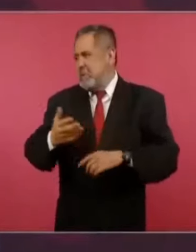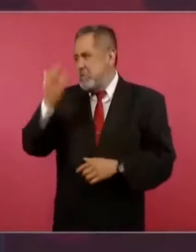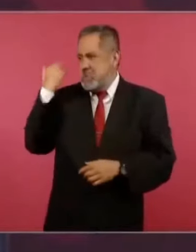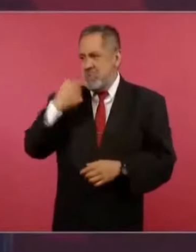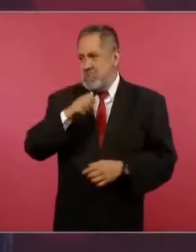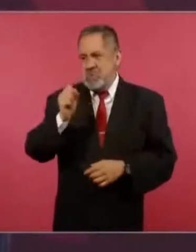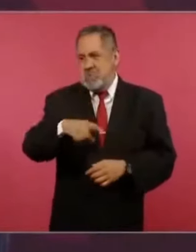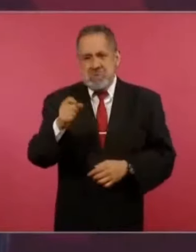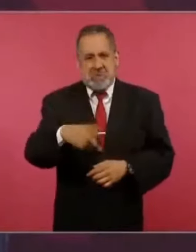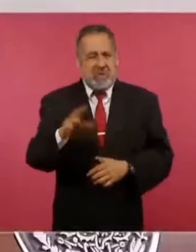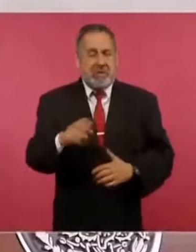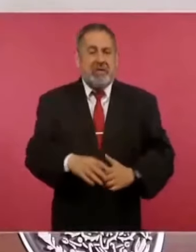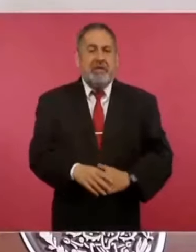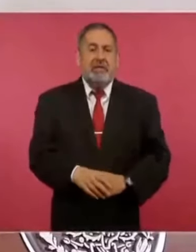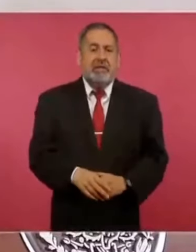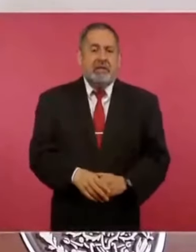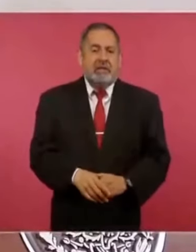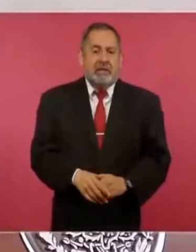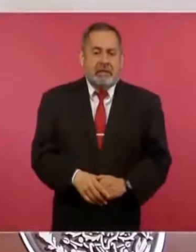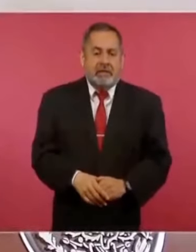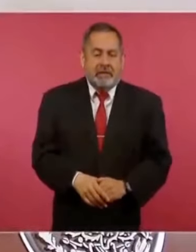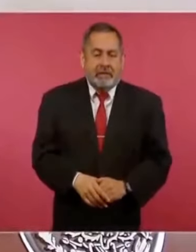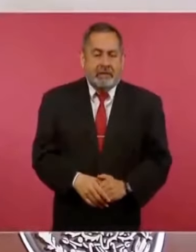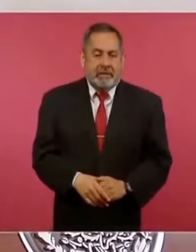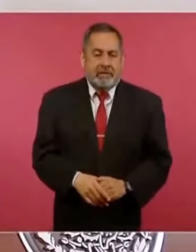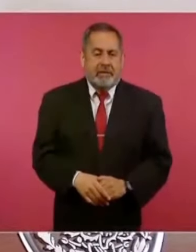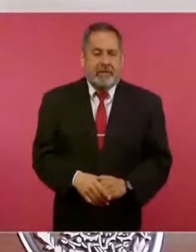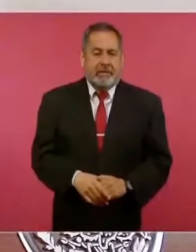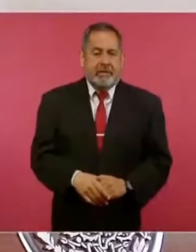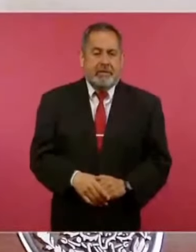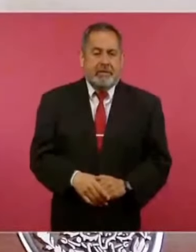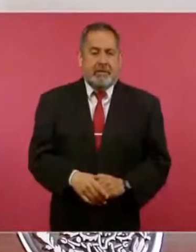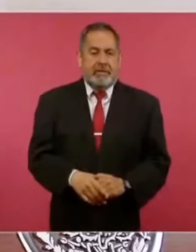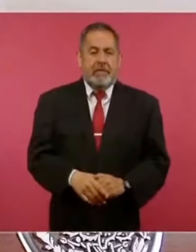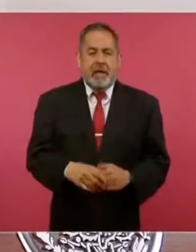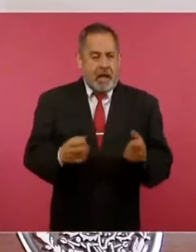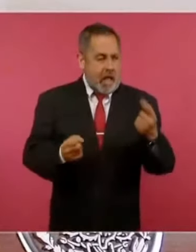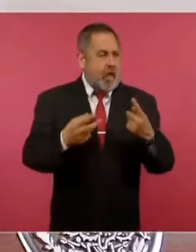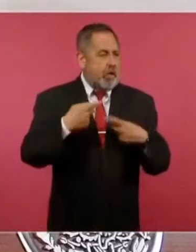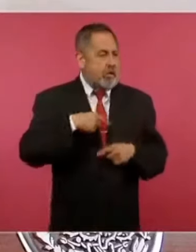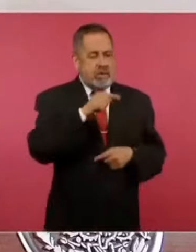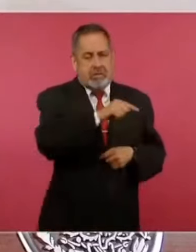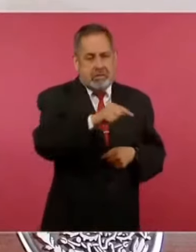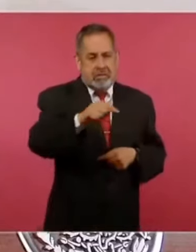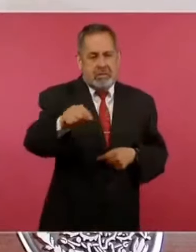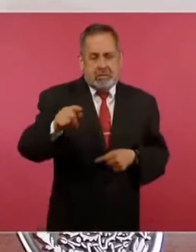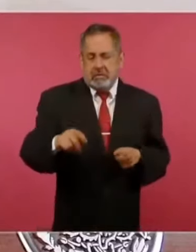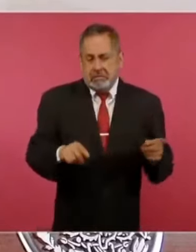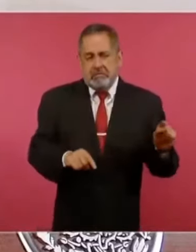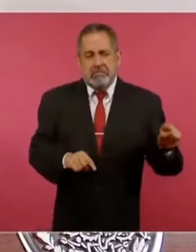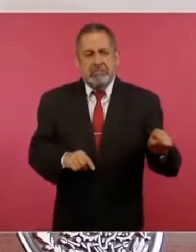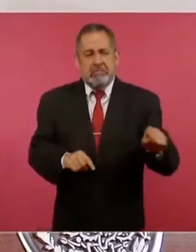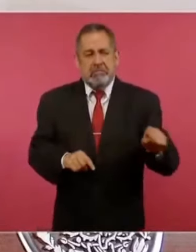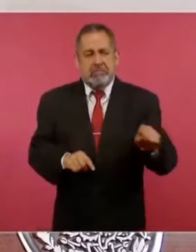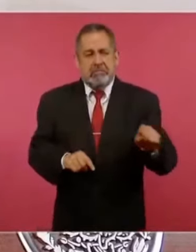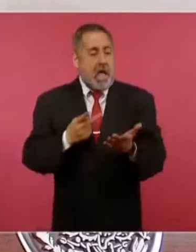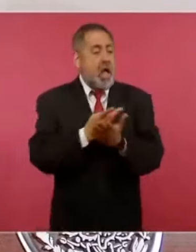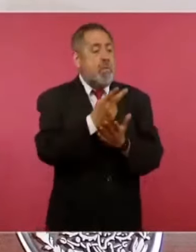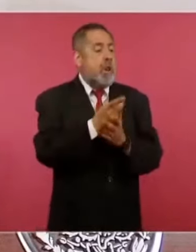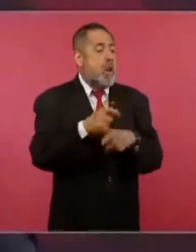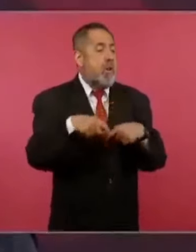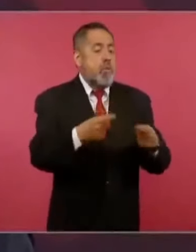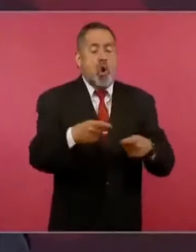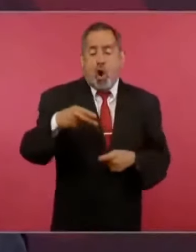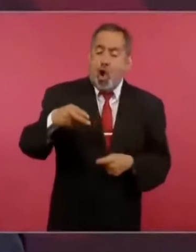de algunos personajes que han recibido el premio Nobel